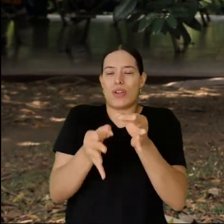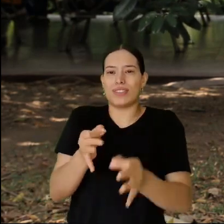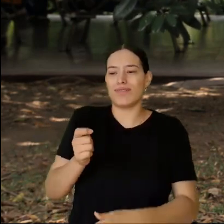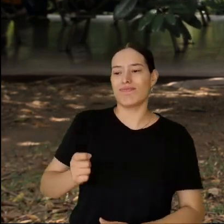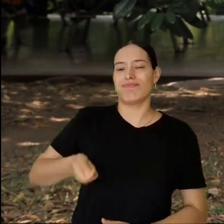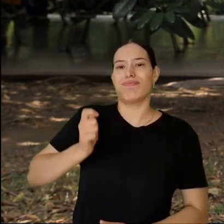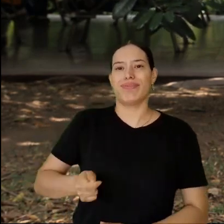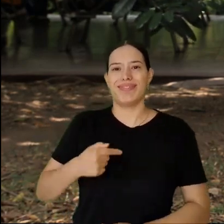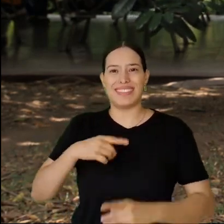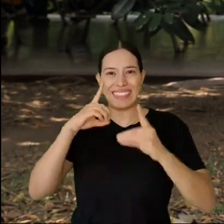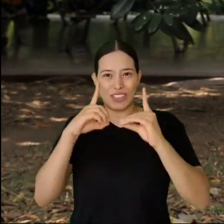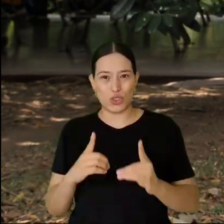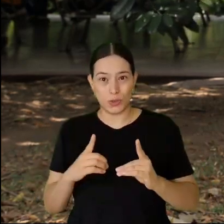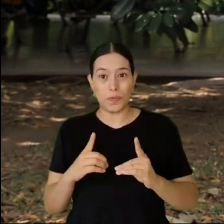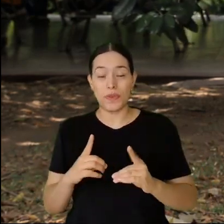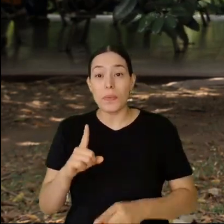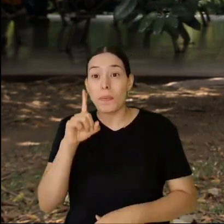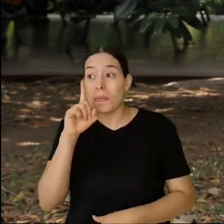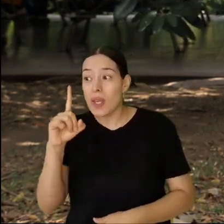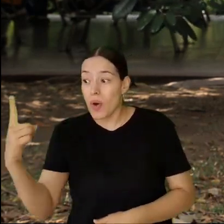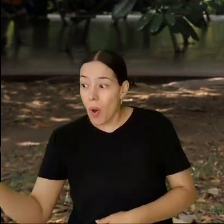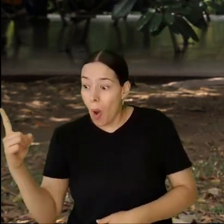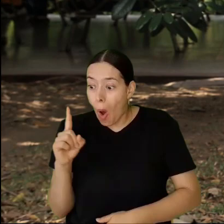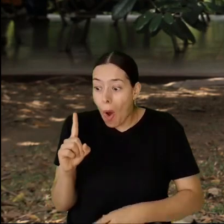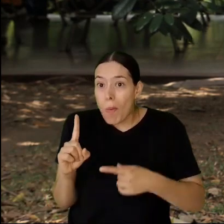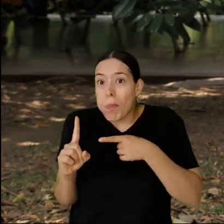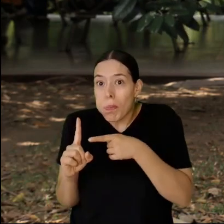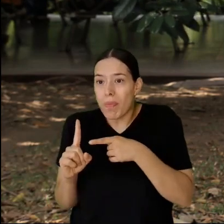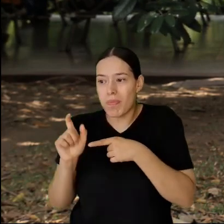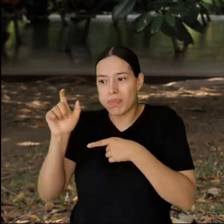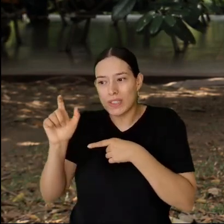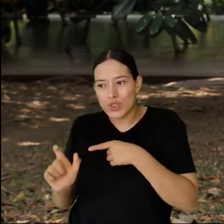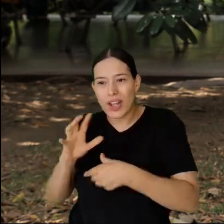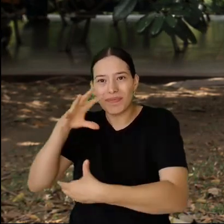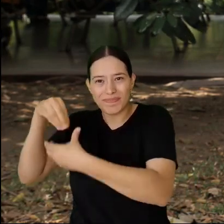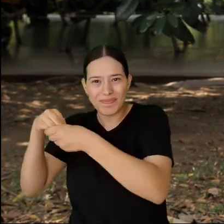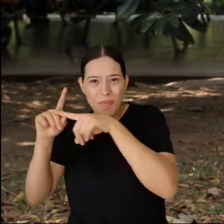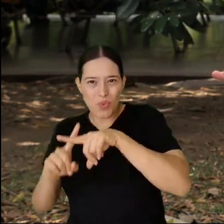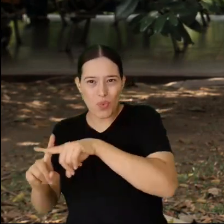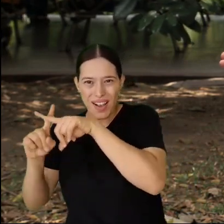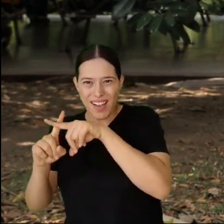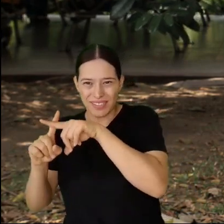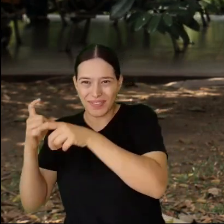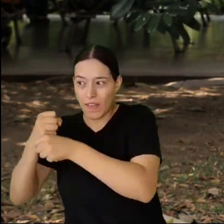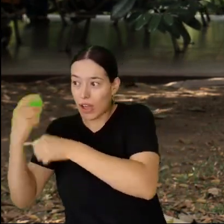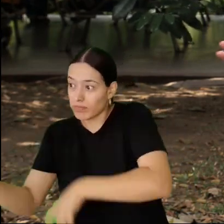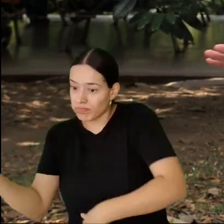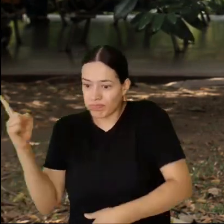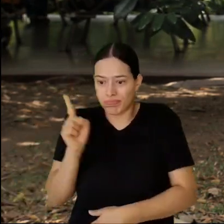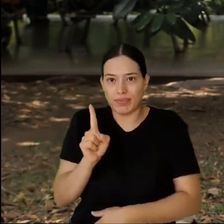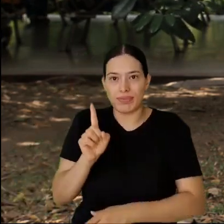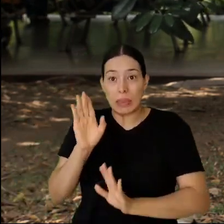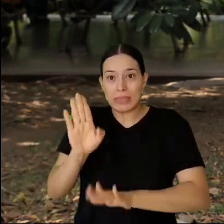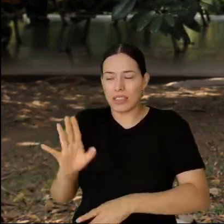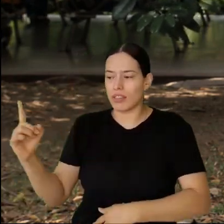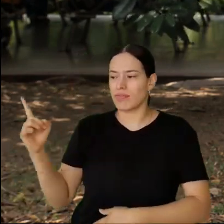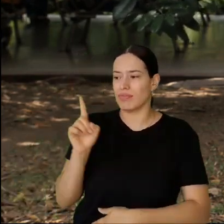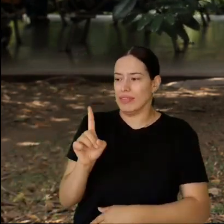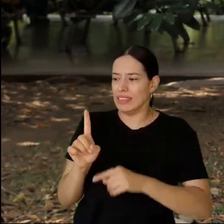quien toma la decisión, pero cuando se agrega esa figura del procurador desestabiliza esa